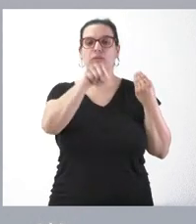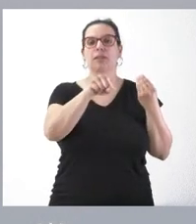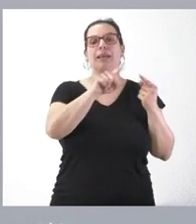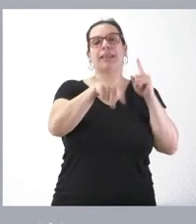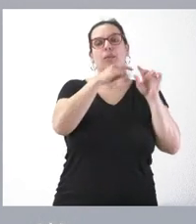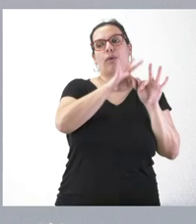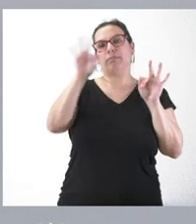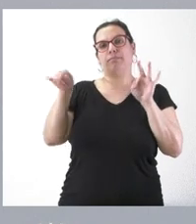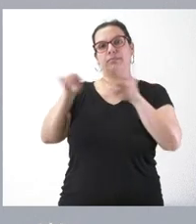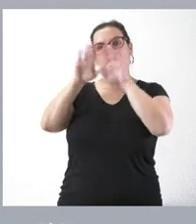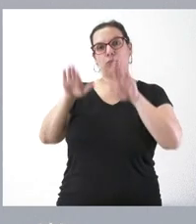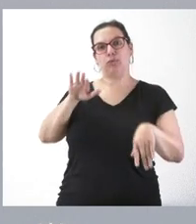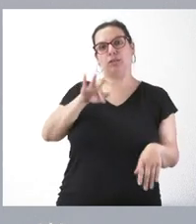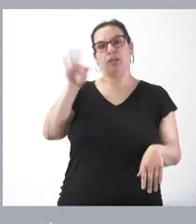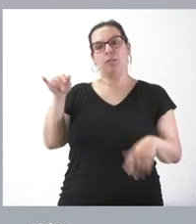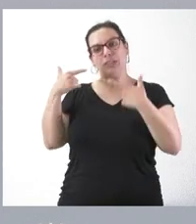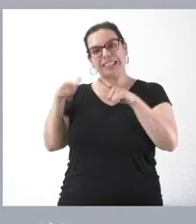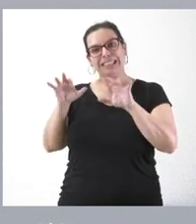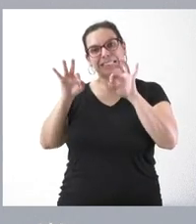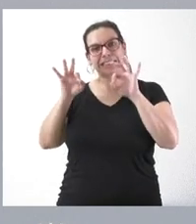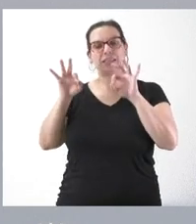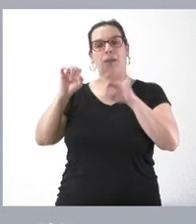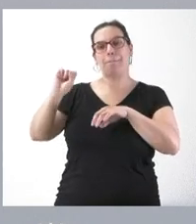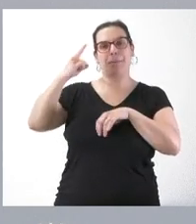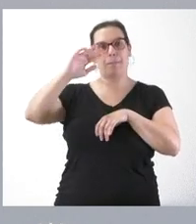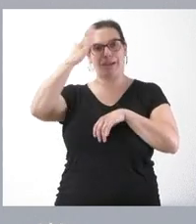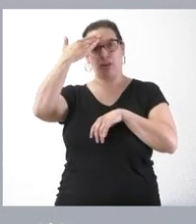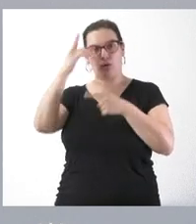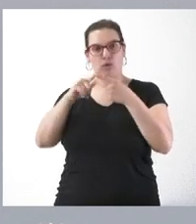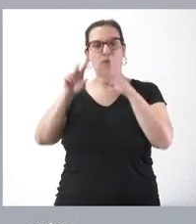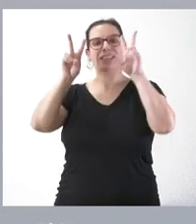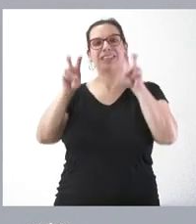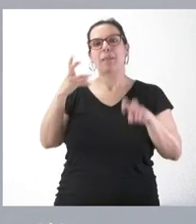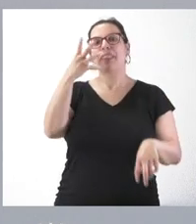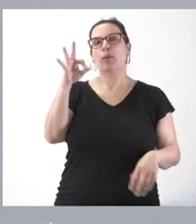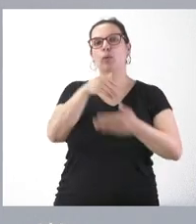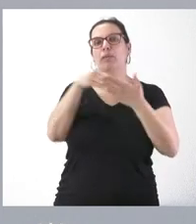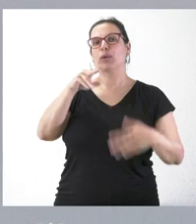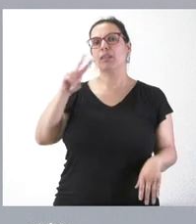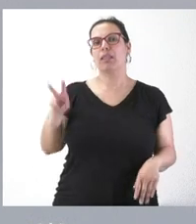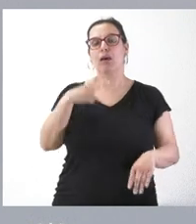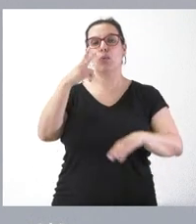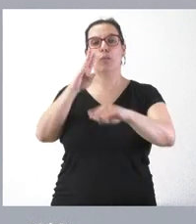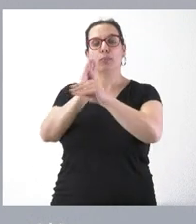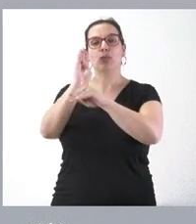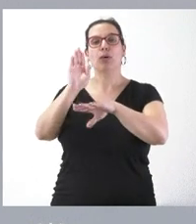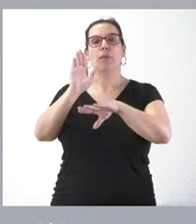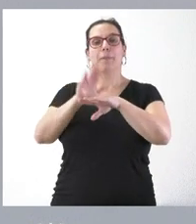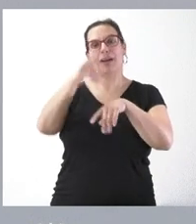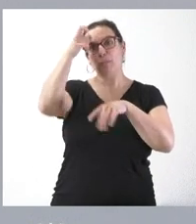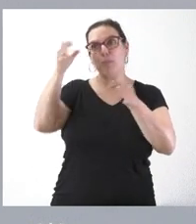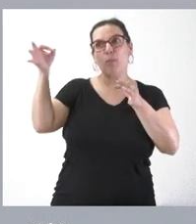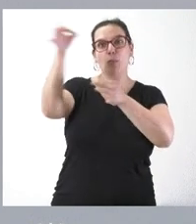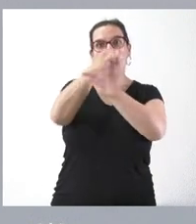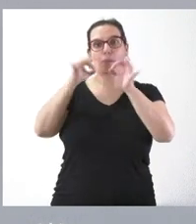luego, posteriormente, dedicará un apartado especial al primero de los puntos, que son los 50 millones de euros que se destinan a los municipios de